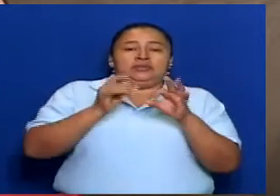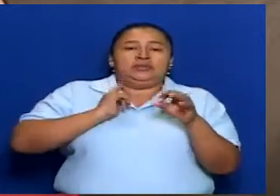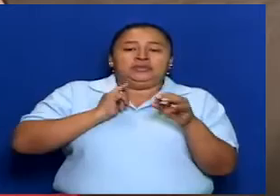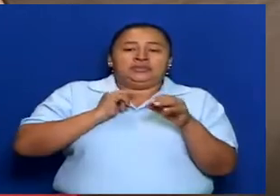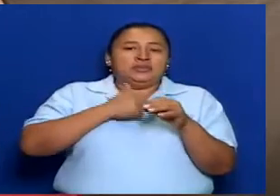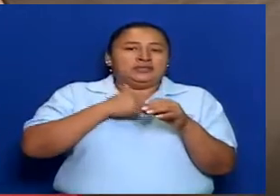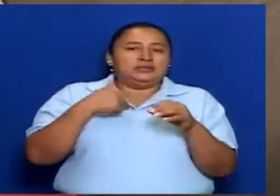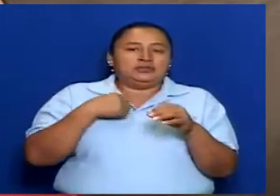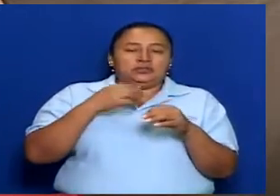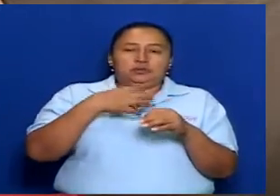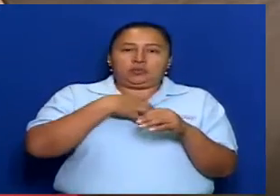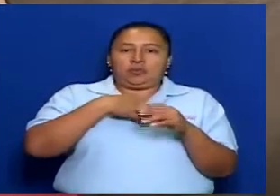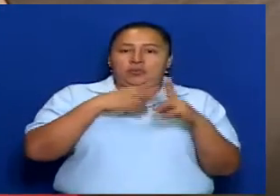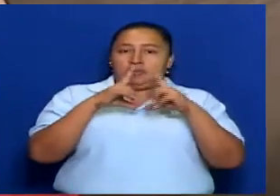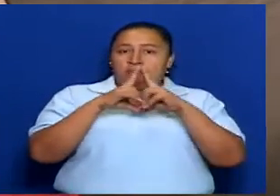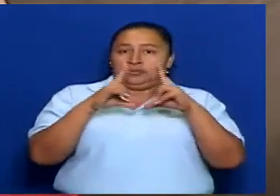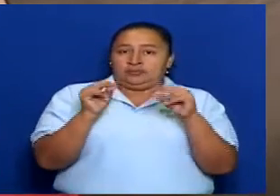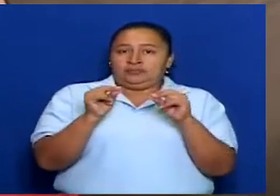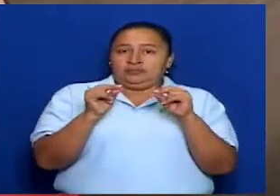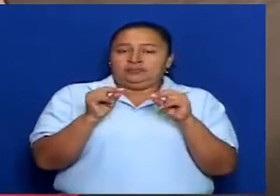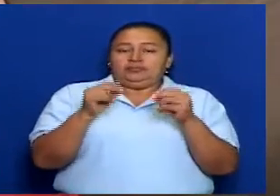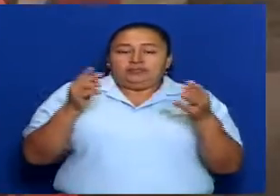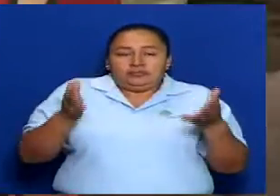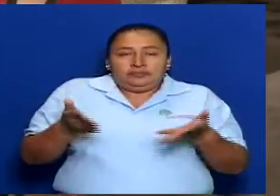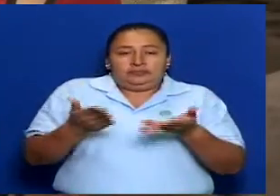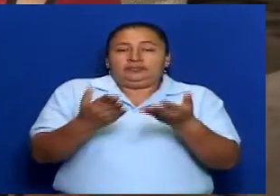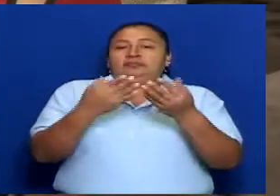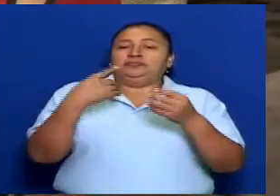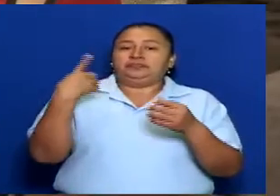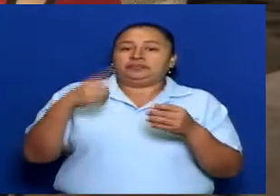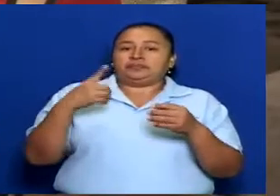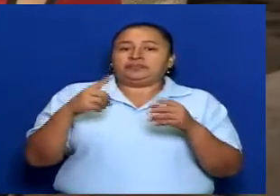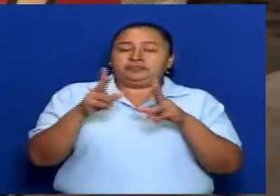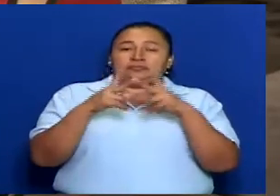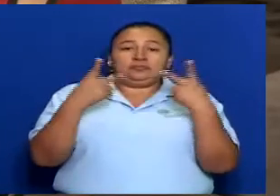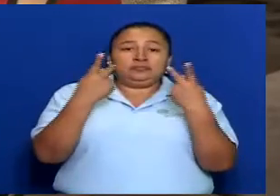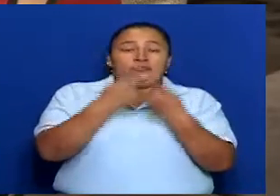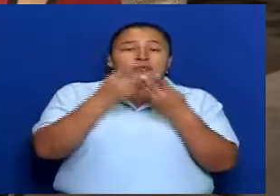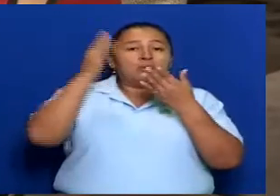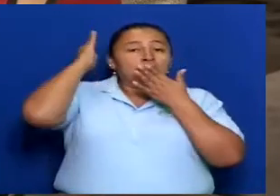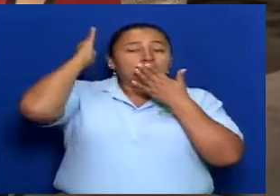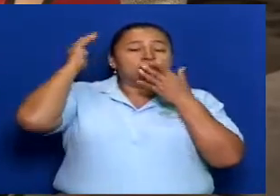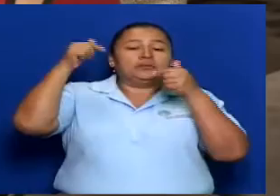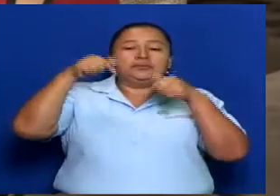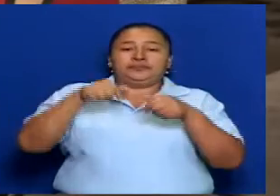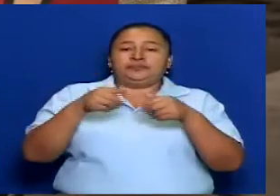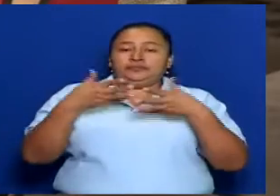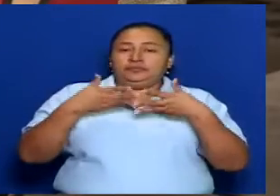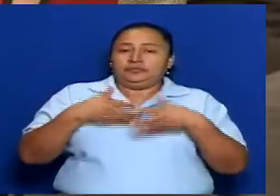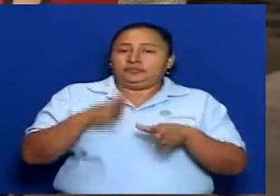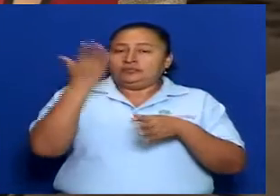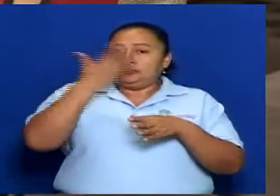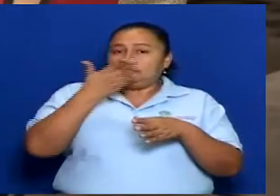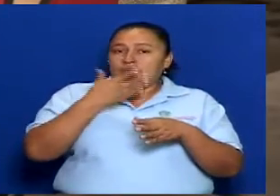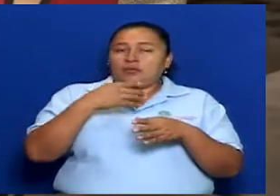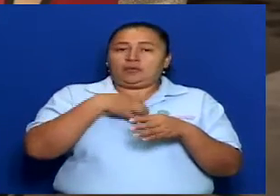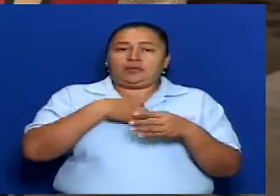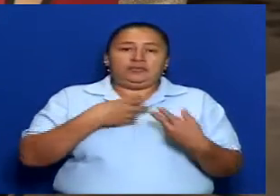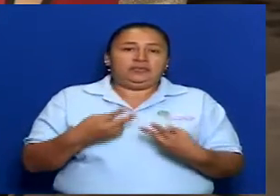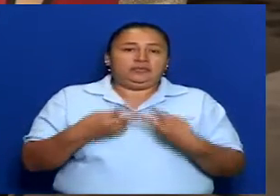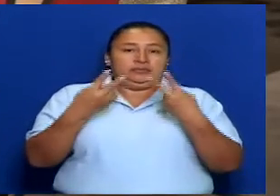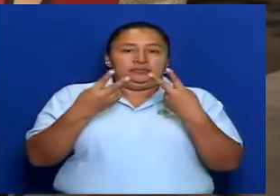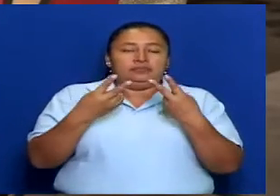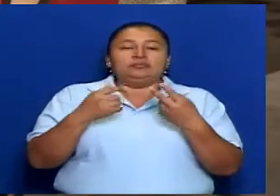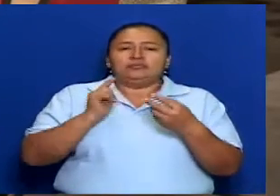quehacer que tiene Nicaragua en la restitución de derechos de los pueblos originarios, afrodescendientes y regímenes autonómicos que